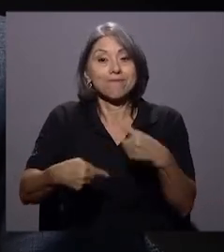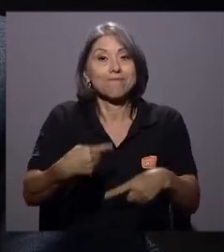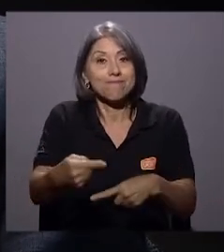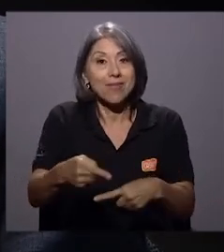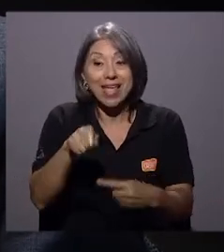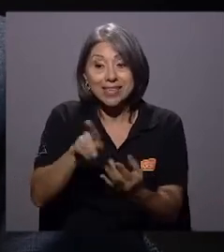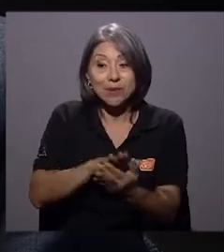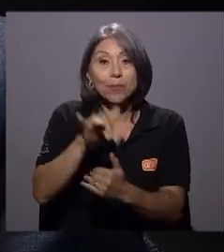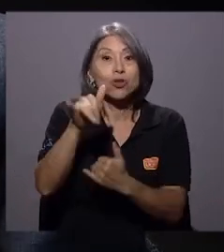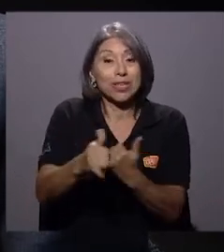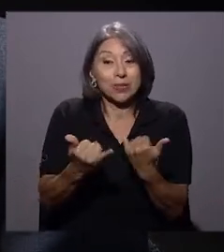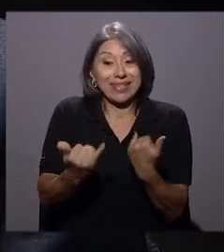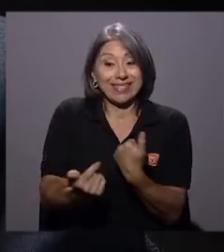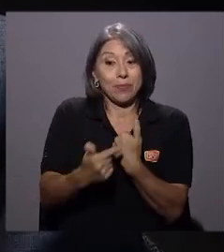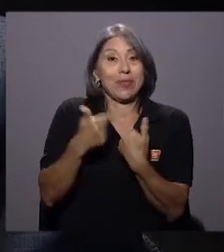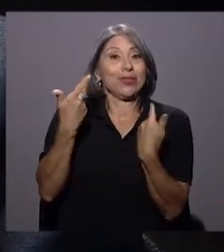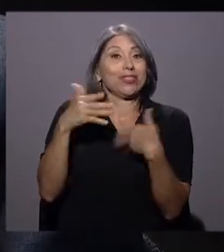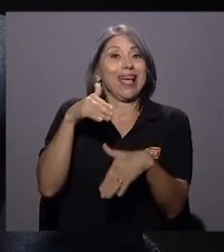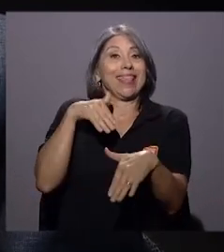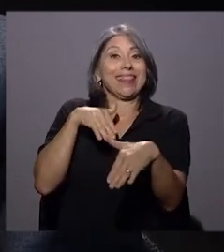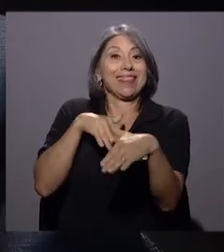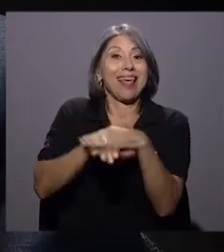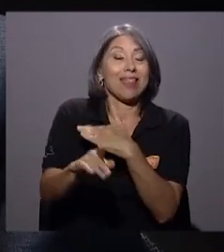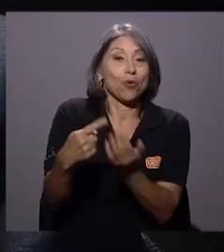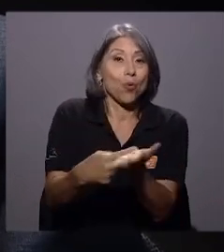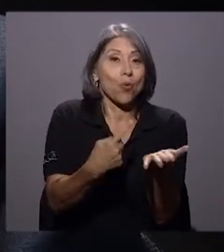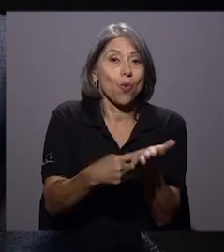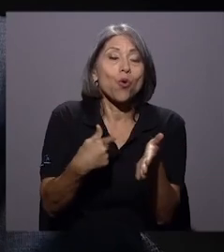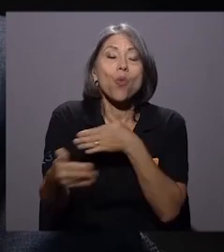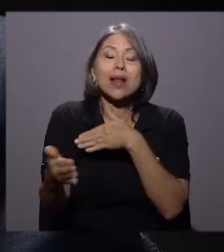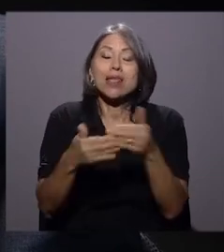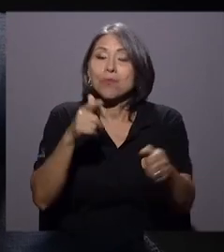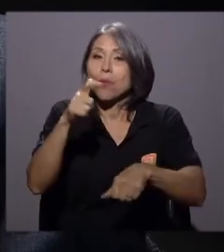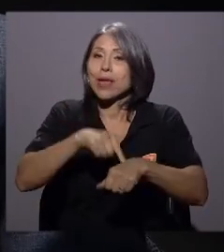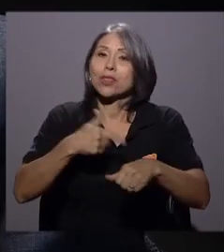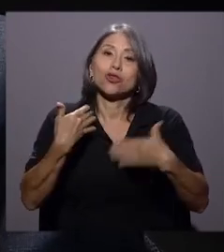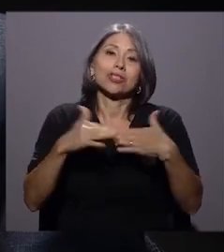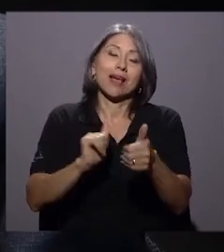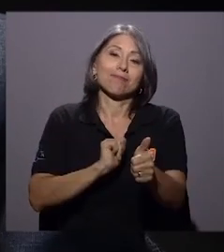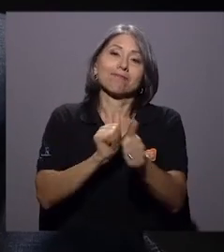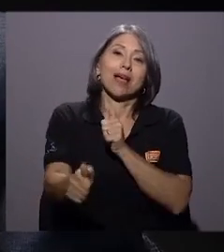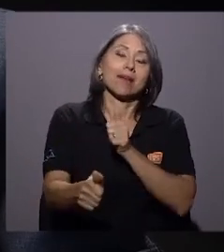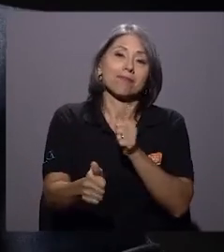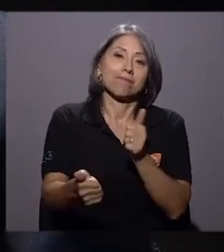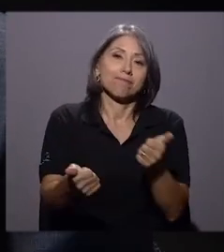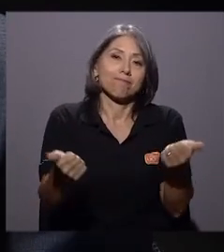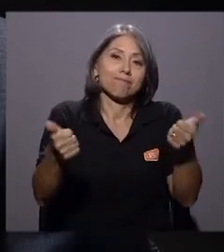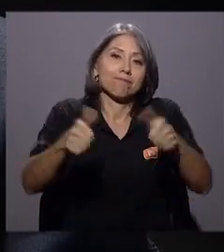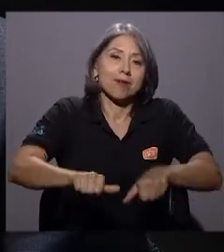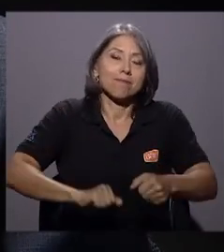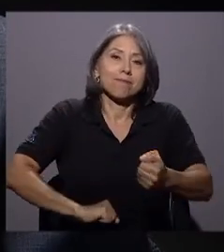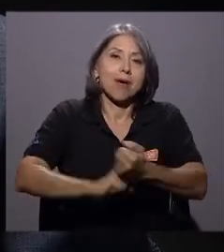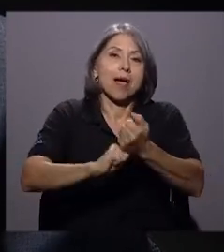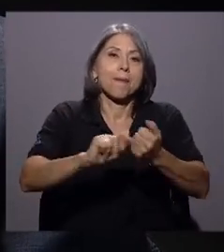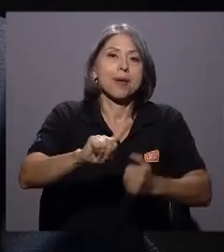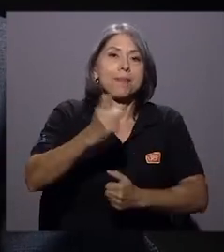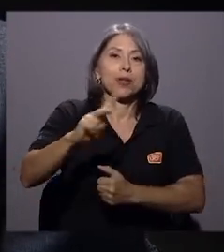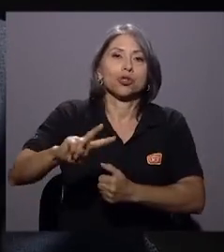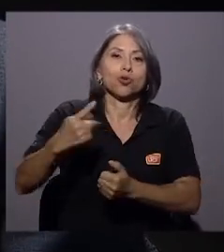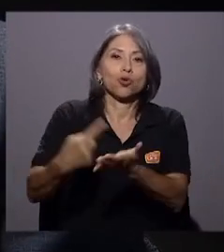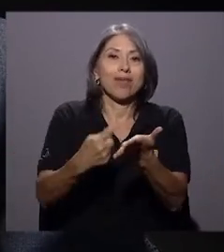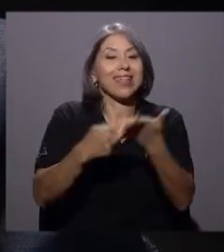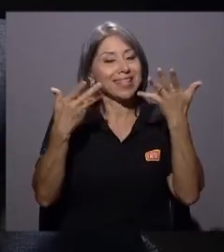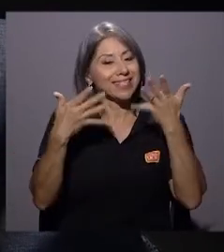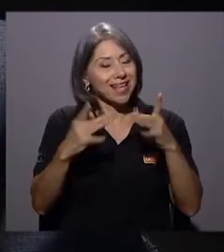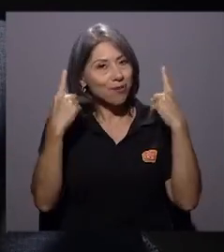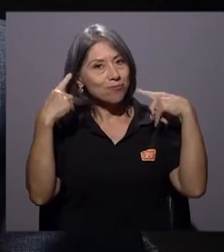proyecto está entrando a plenario. En cualquier momento lo vamos a votar en primer y segundo debate y será ley de la República. Y yo me siento muy orgulloso y muy